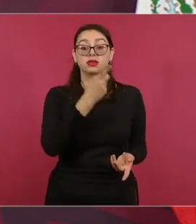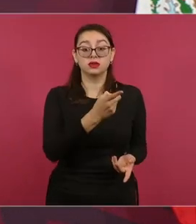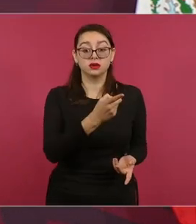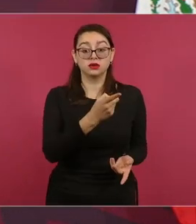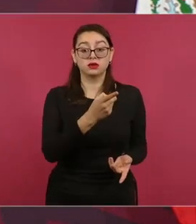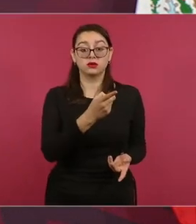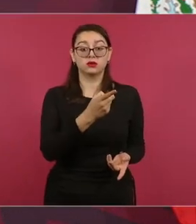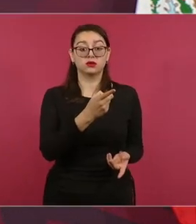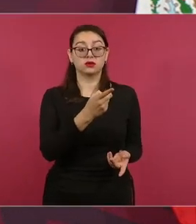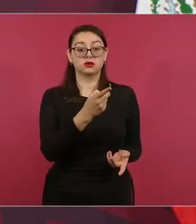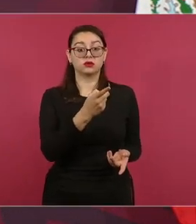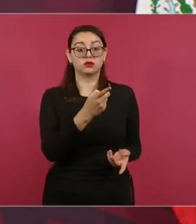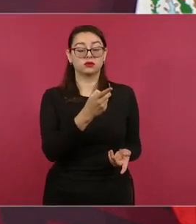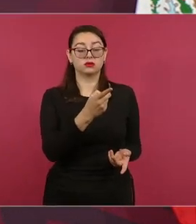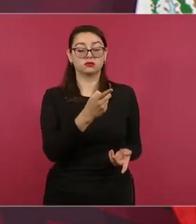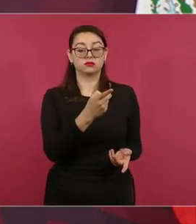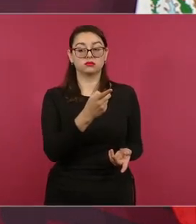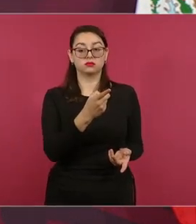que